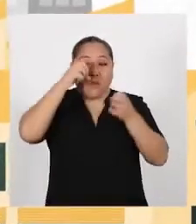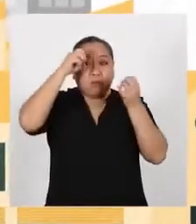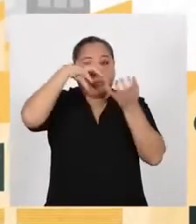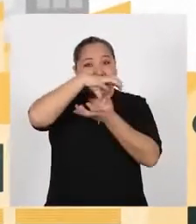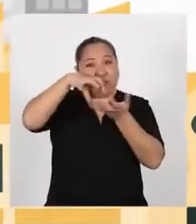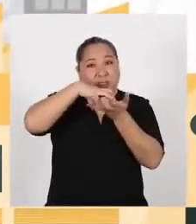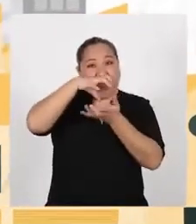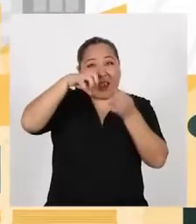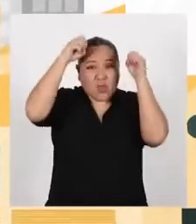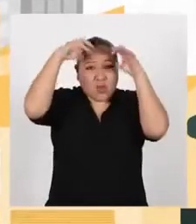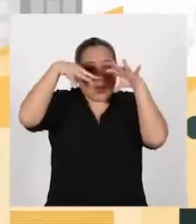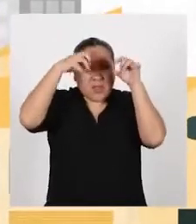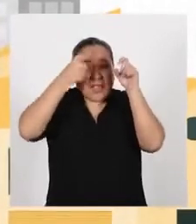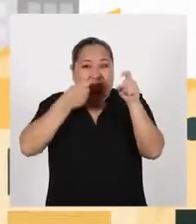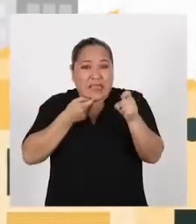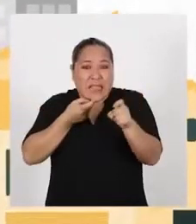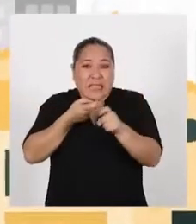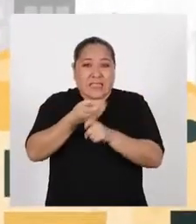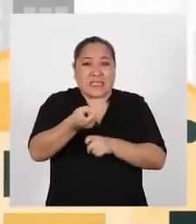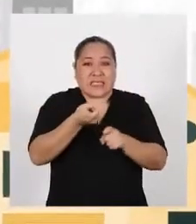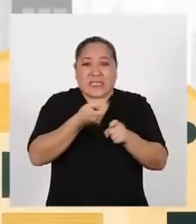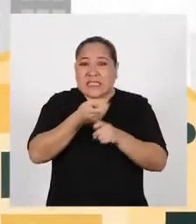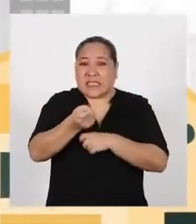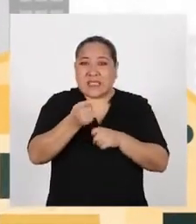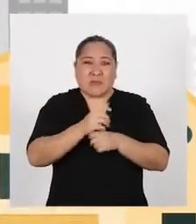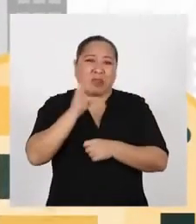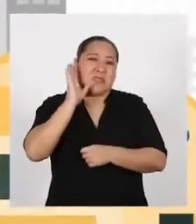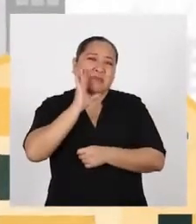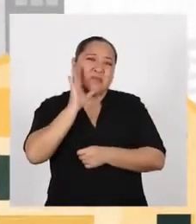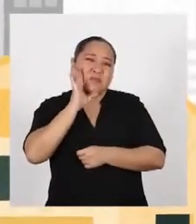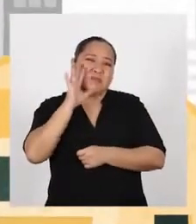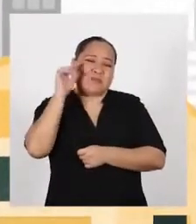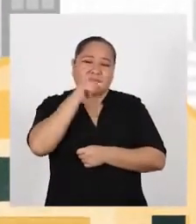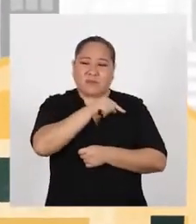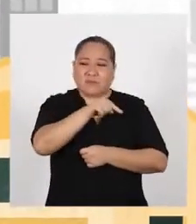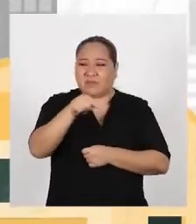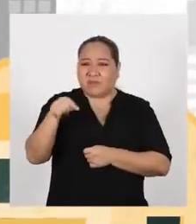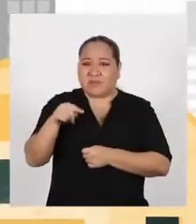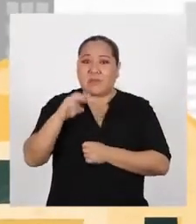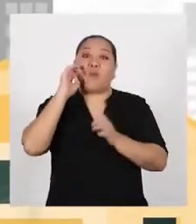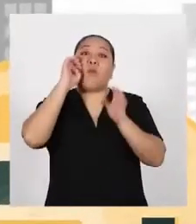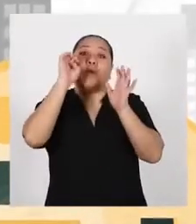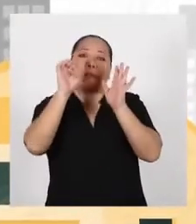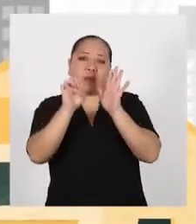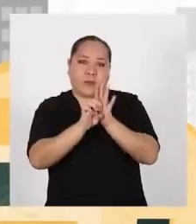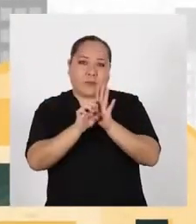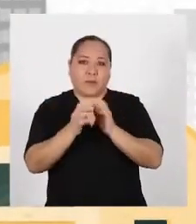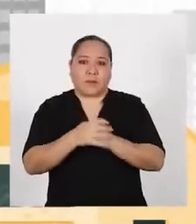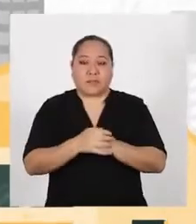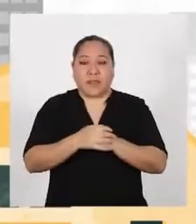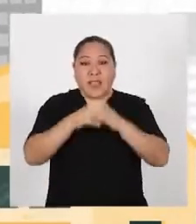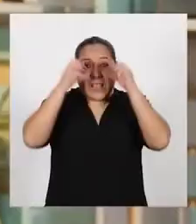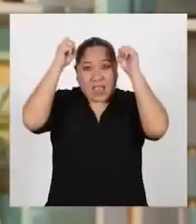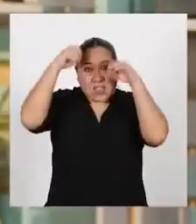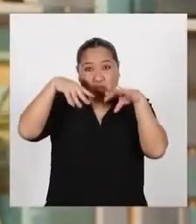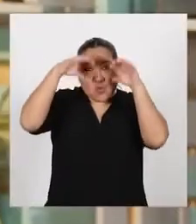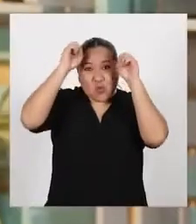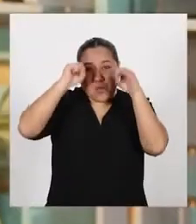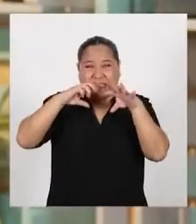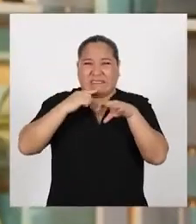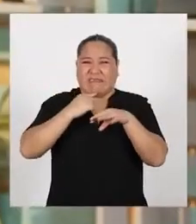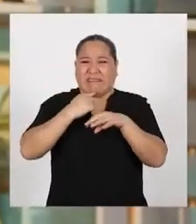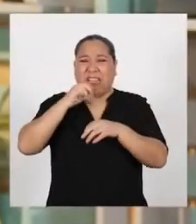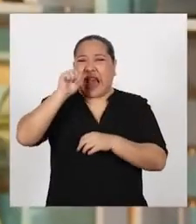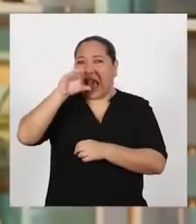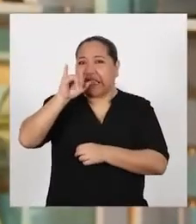agua cae con las lluvias puede causar daños relacionados con la contaminación Por ejemplo, la lluvia